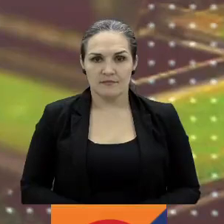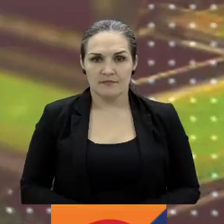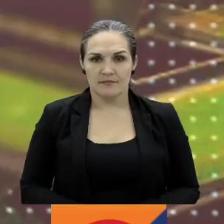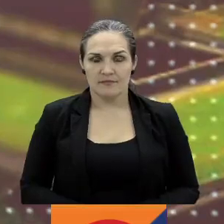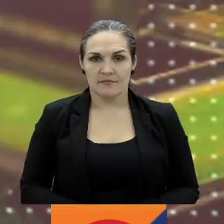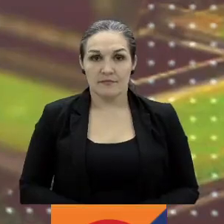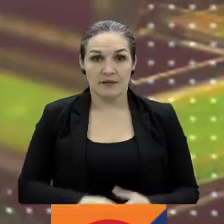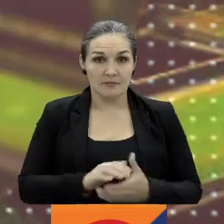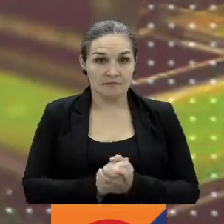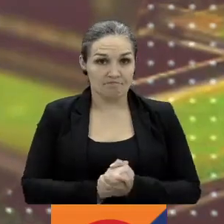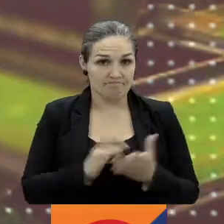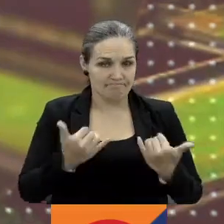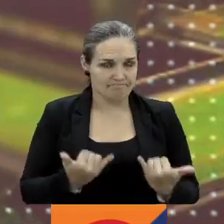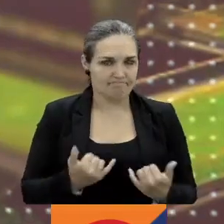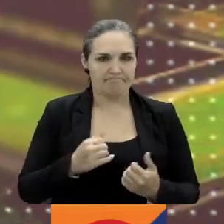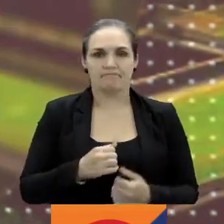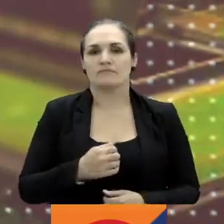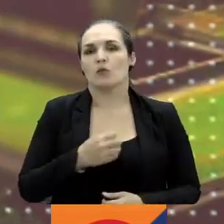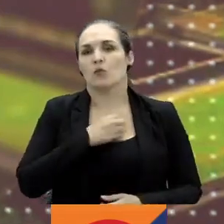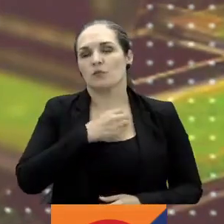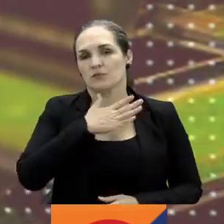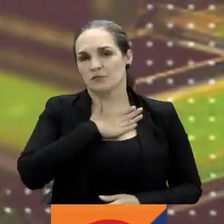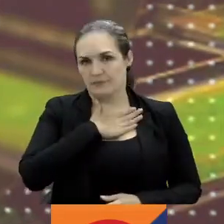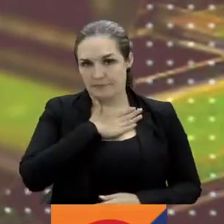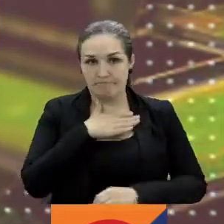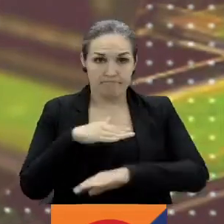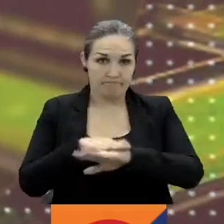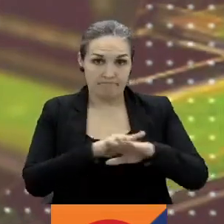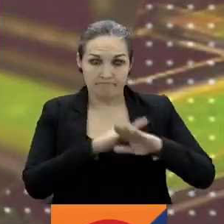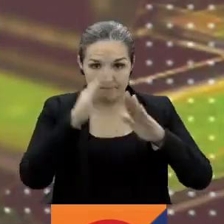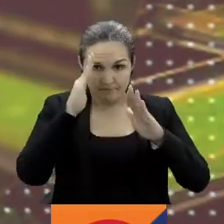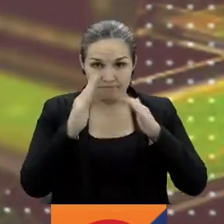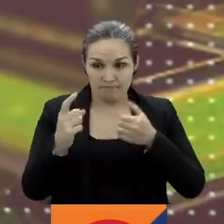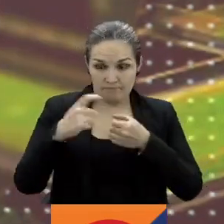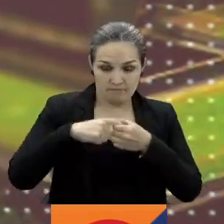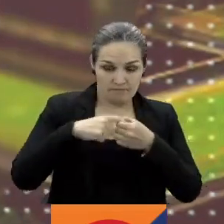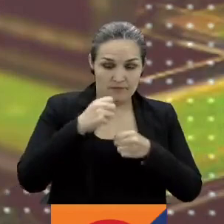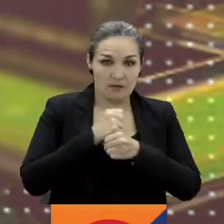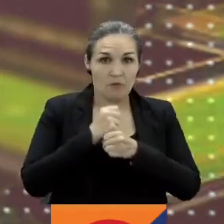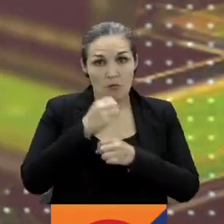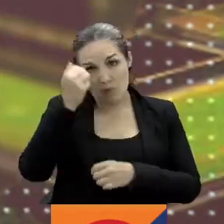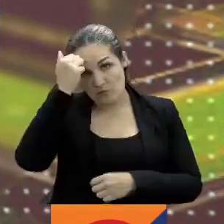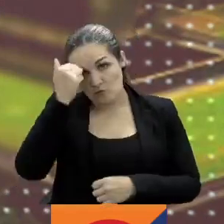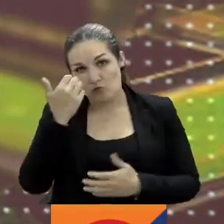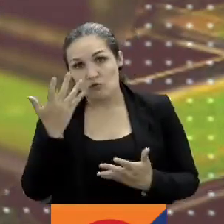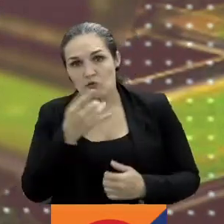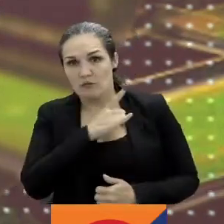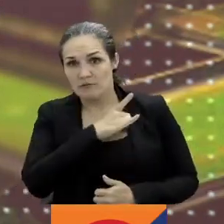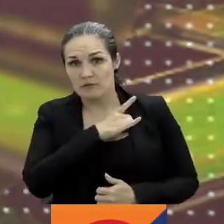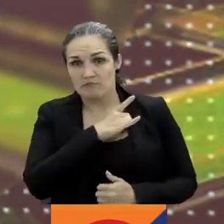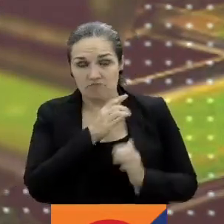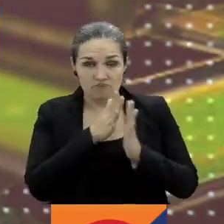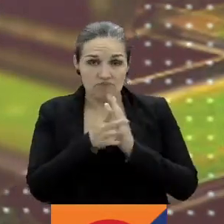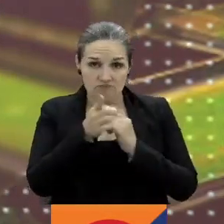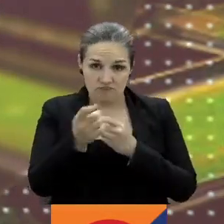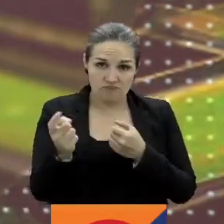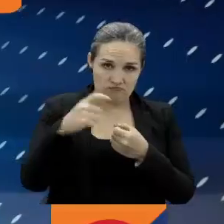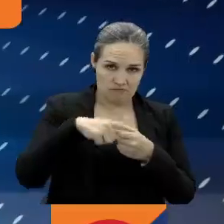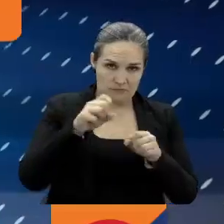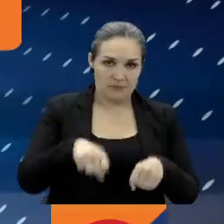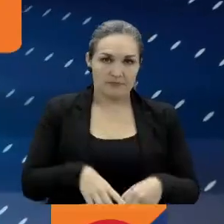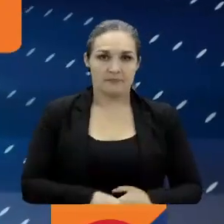Llegamos a oportunidades, atentos porque hay vacantes de trabajo para profesores universitarios. Aquí les contamos cómo aplicar.